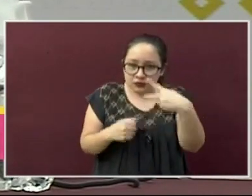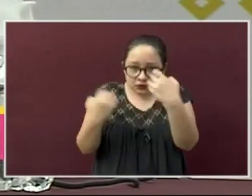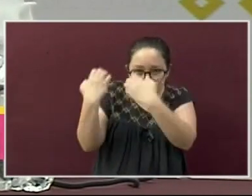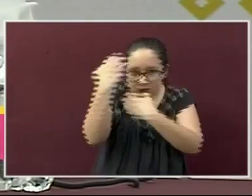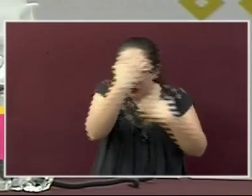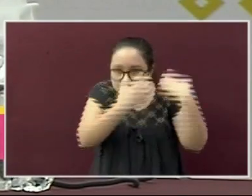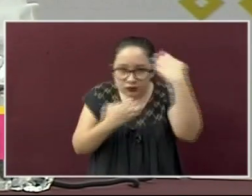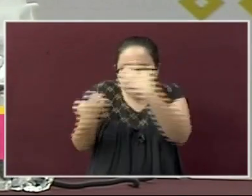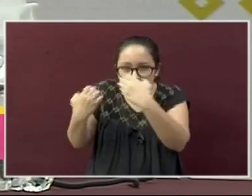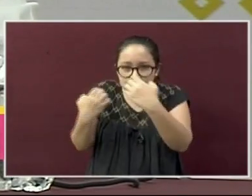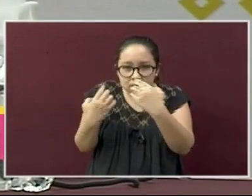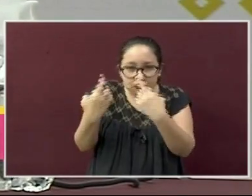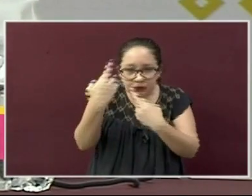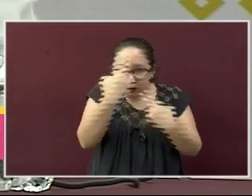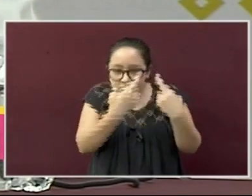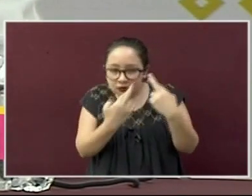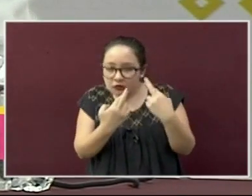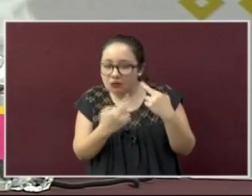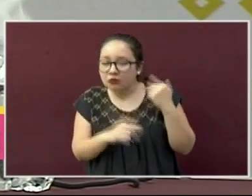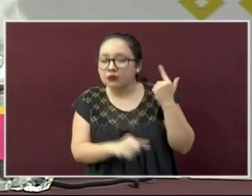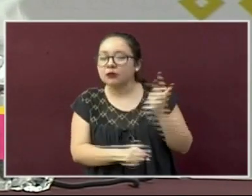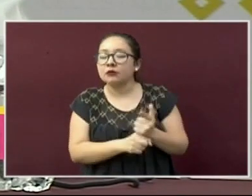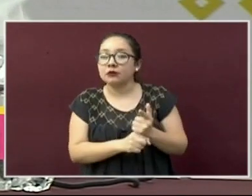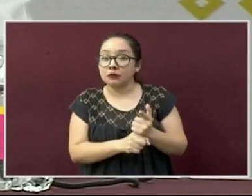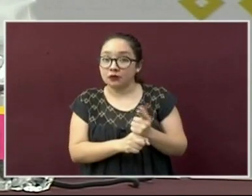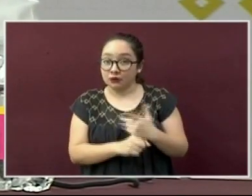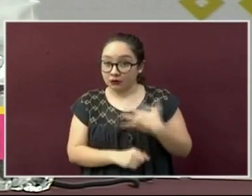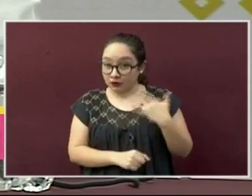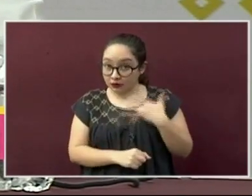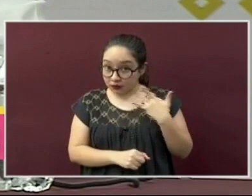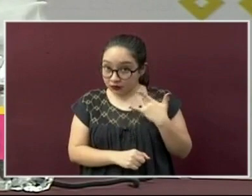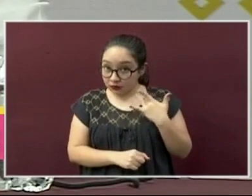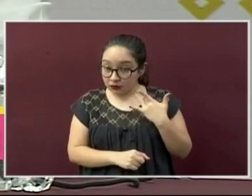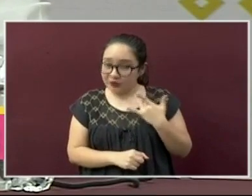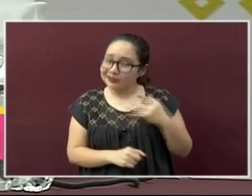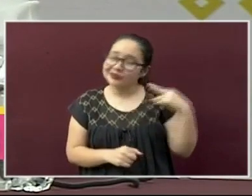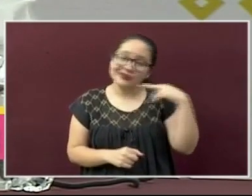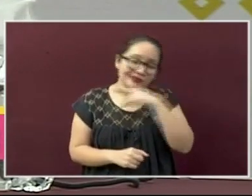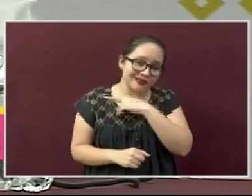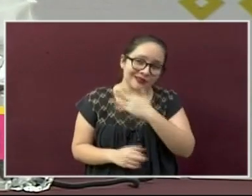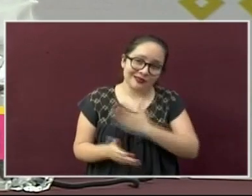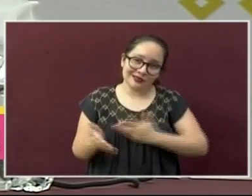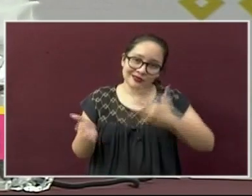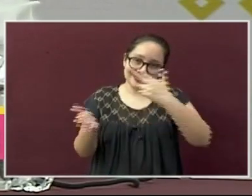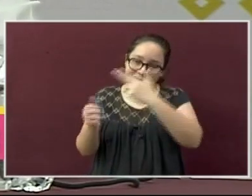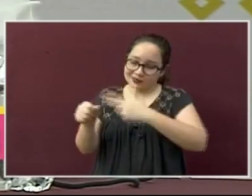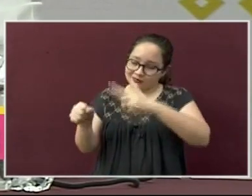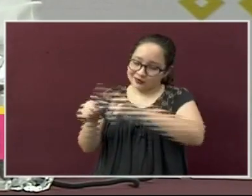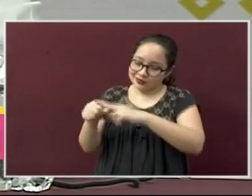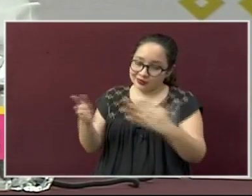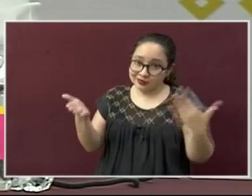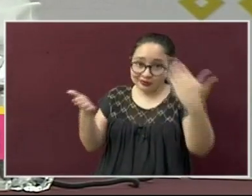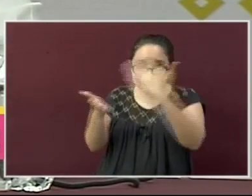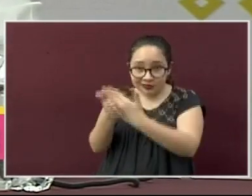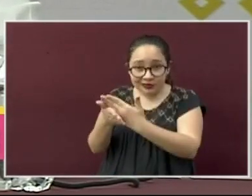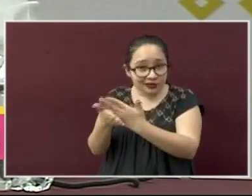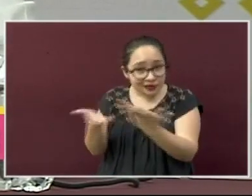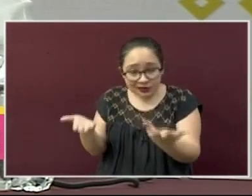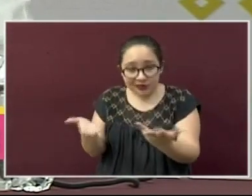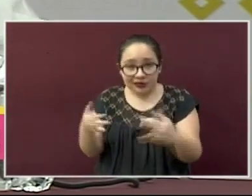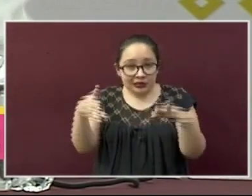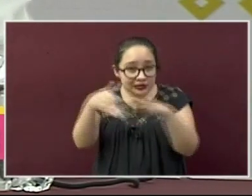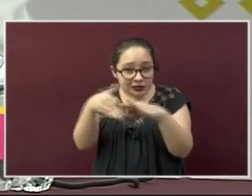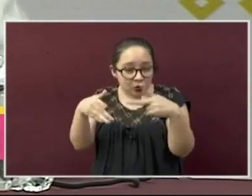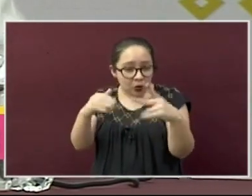orgánico. Si detectan estos síntomas, acudan a su unidad de salud más próxima, más